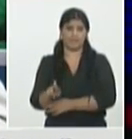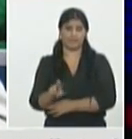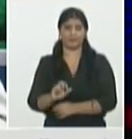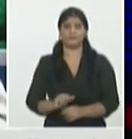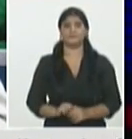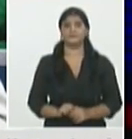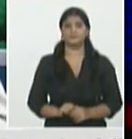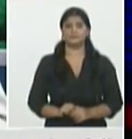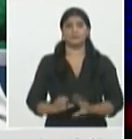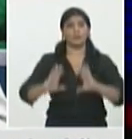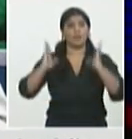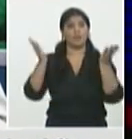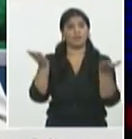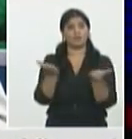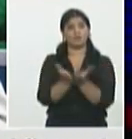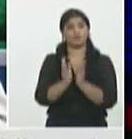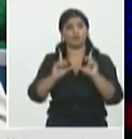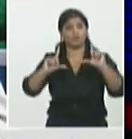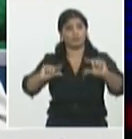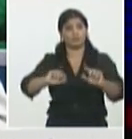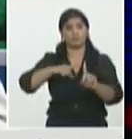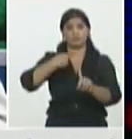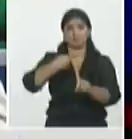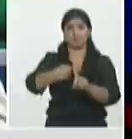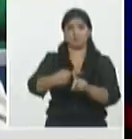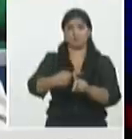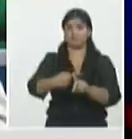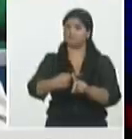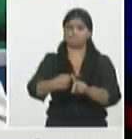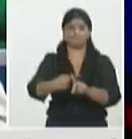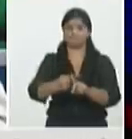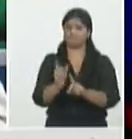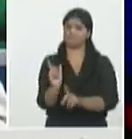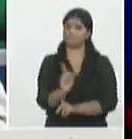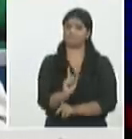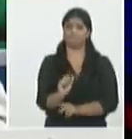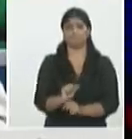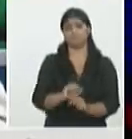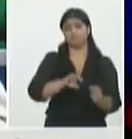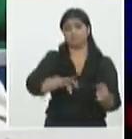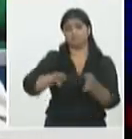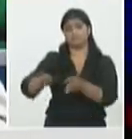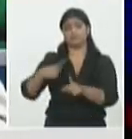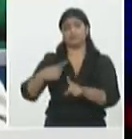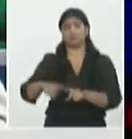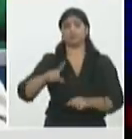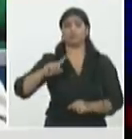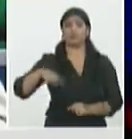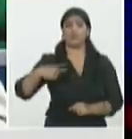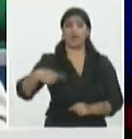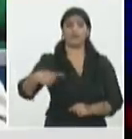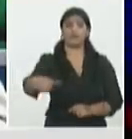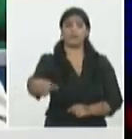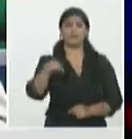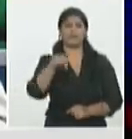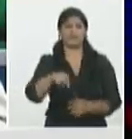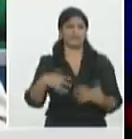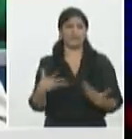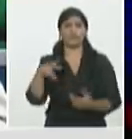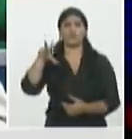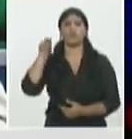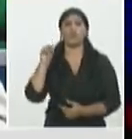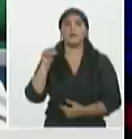una reducción por otro lado cada día se detectan nuevas cepas nuevas cepas con